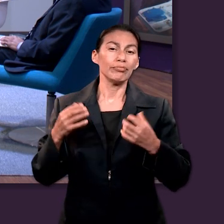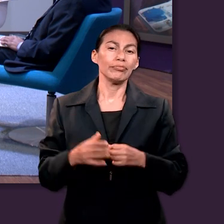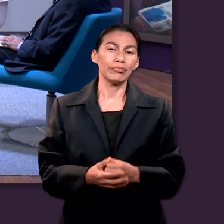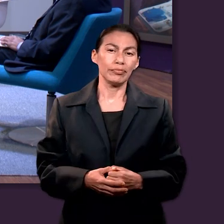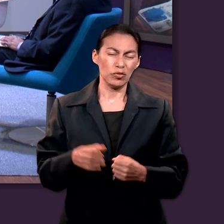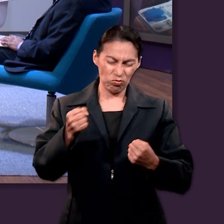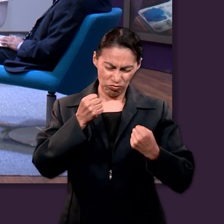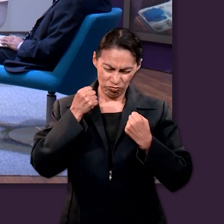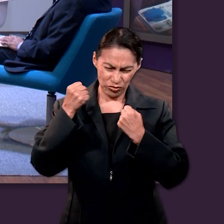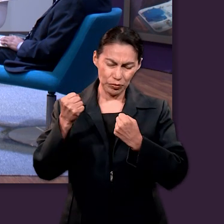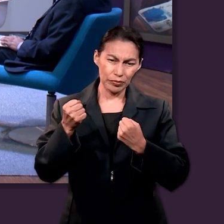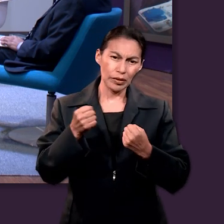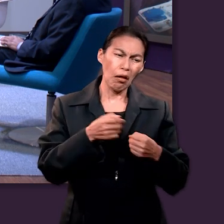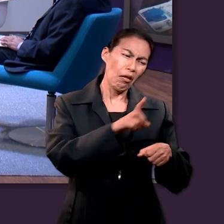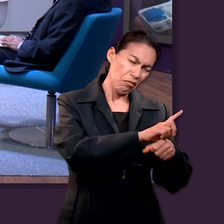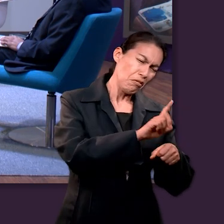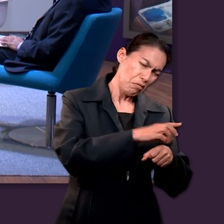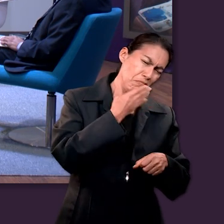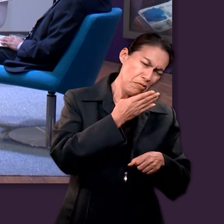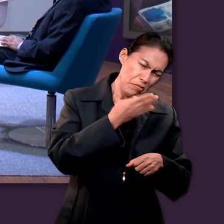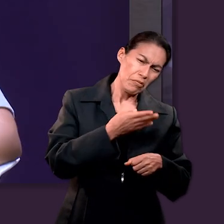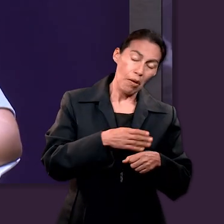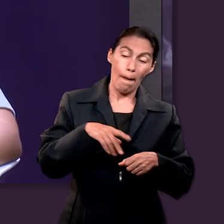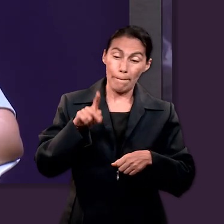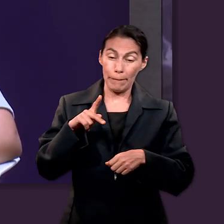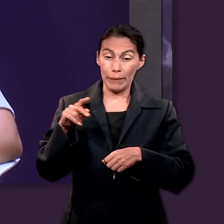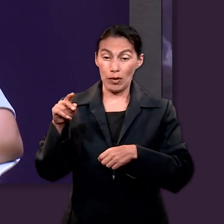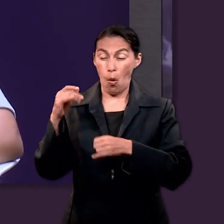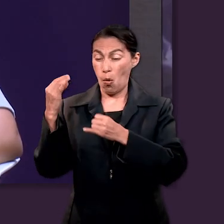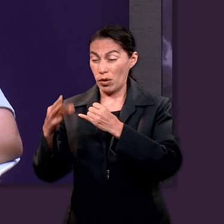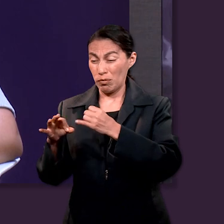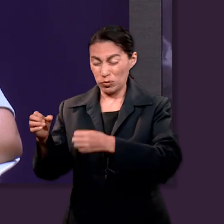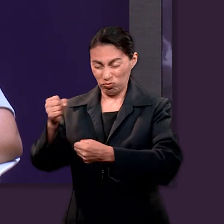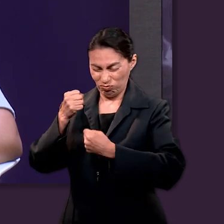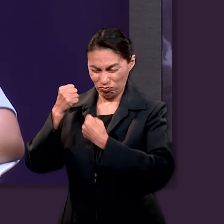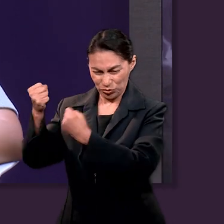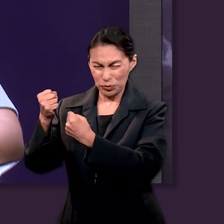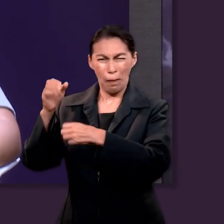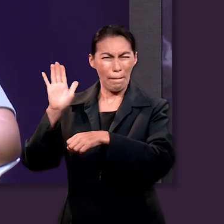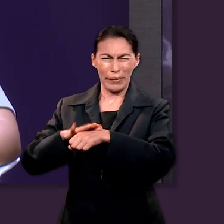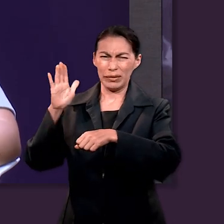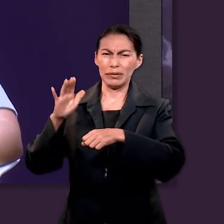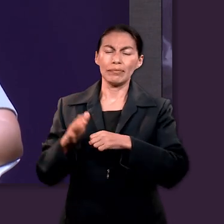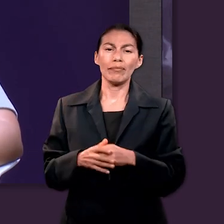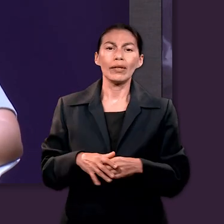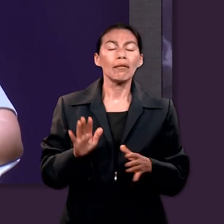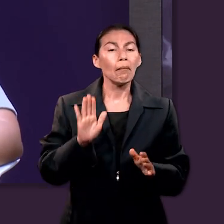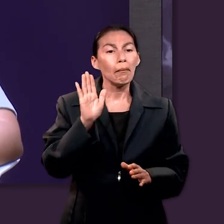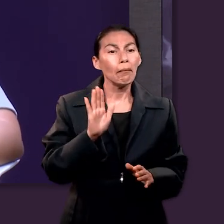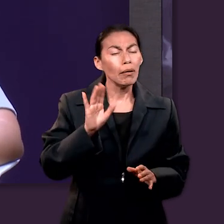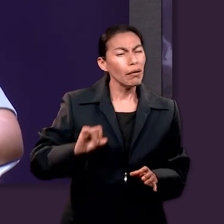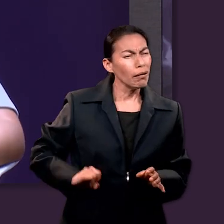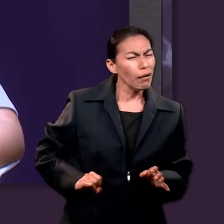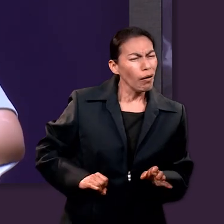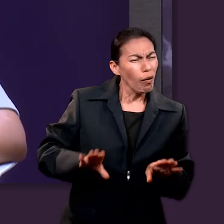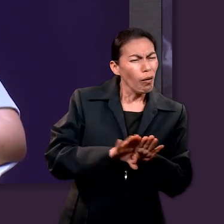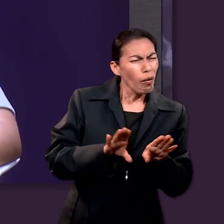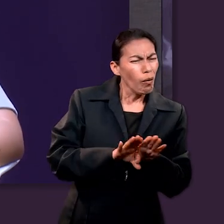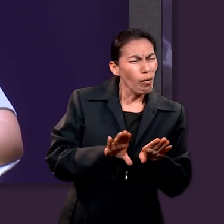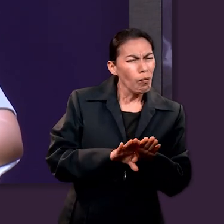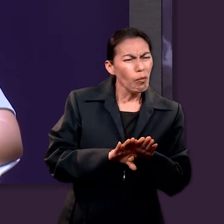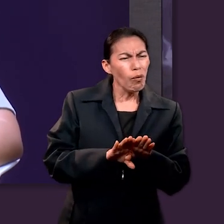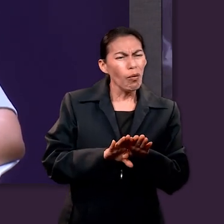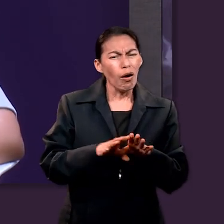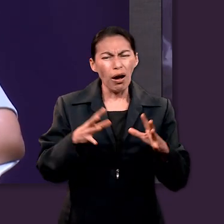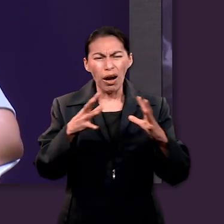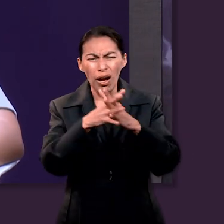volumen, tienen que hacerlo con más regocijo que los días anteriores. Y parecería interesante, ¿no? Como en una guerra, en una